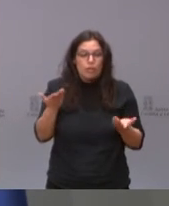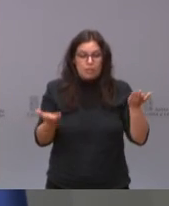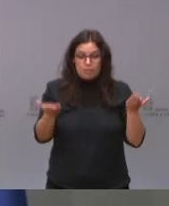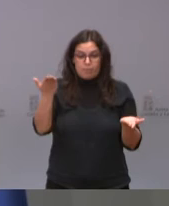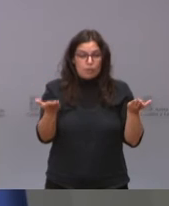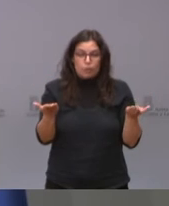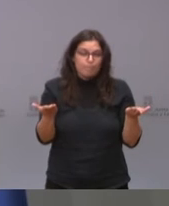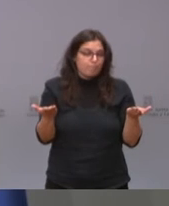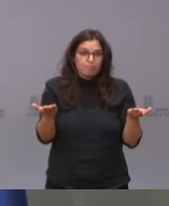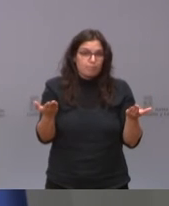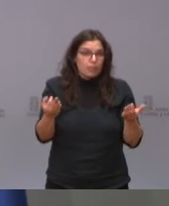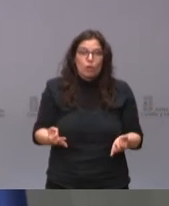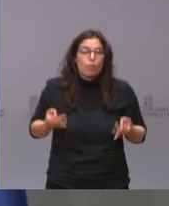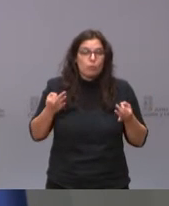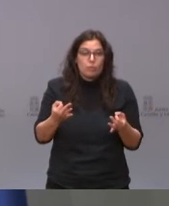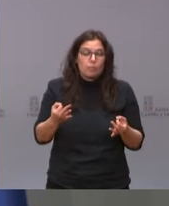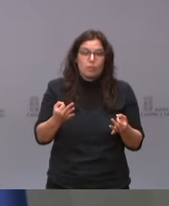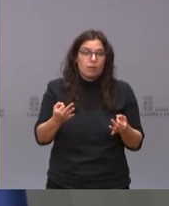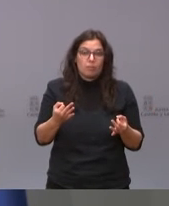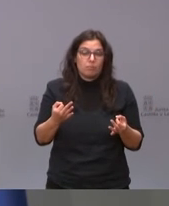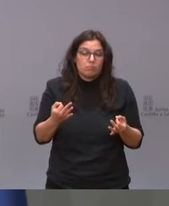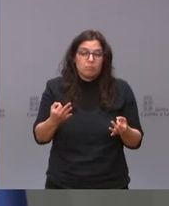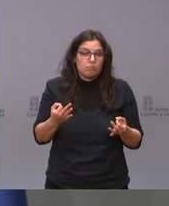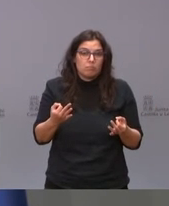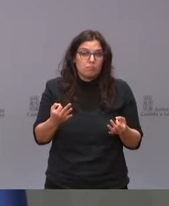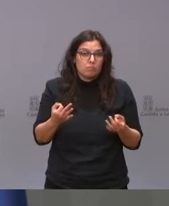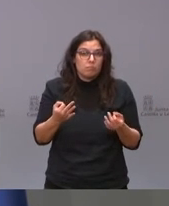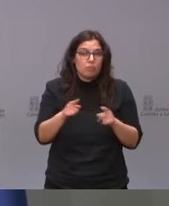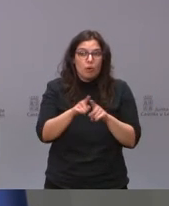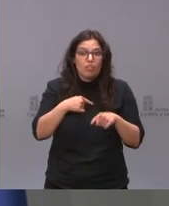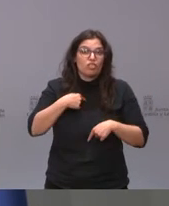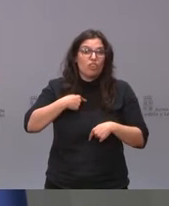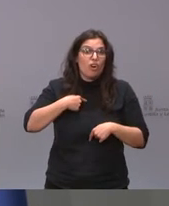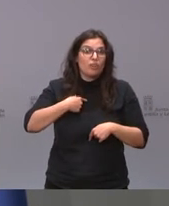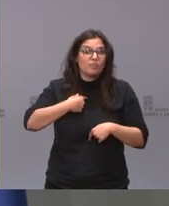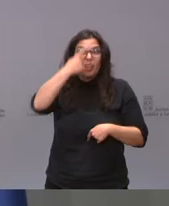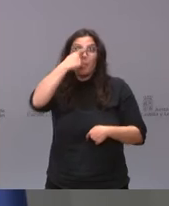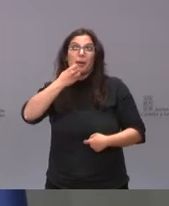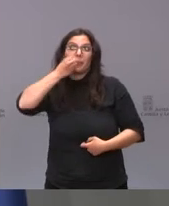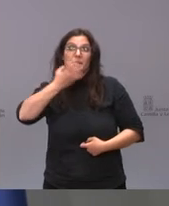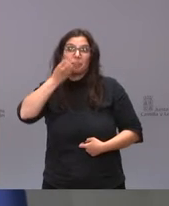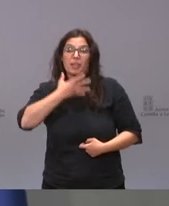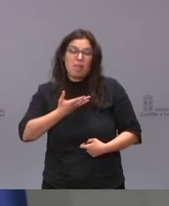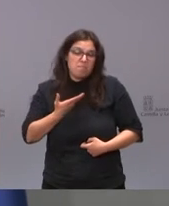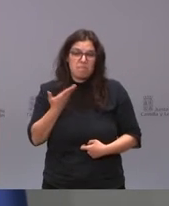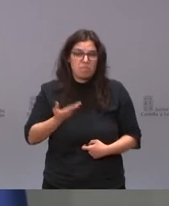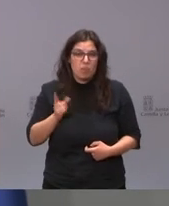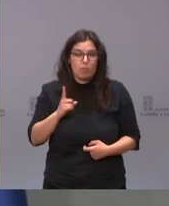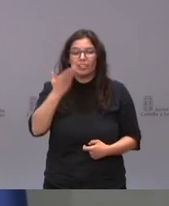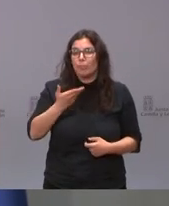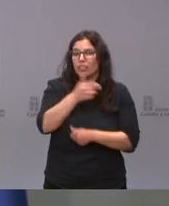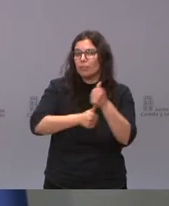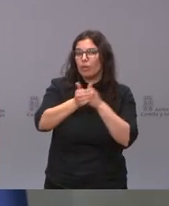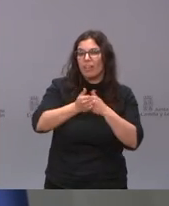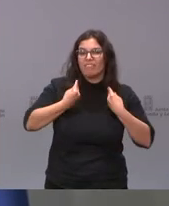y como siempre pesó menos nuestra popularidad que lo que para nosotros siempre ha sido más importante que es la vida de los